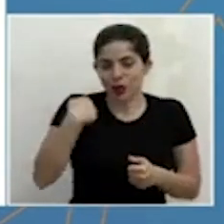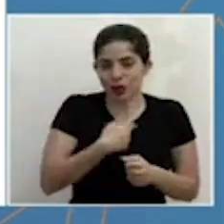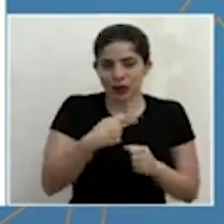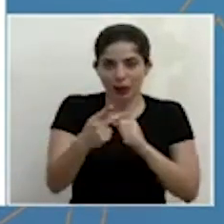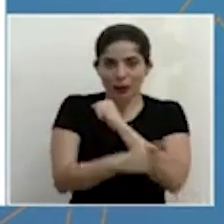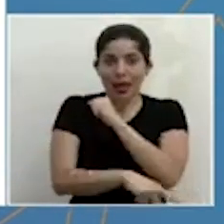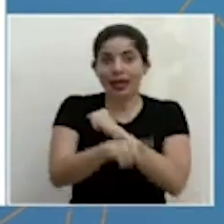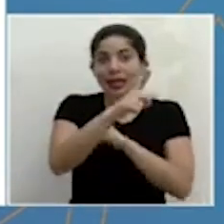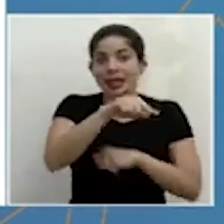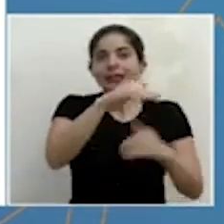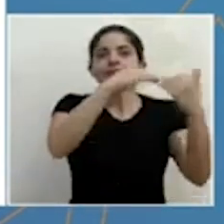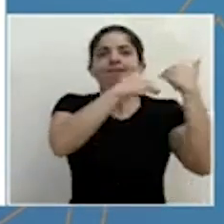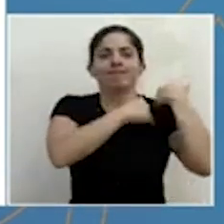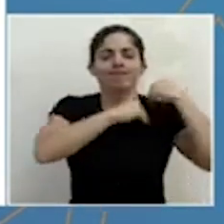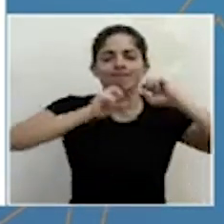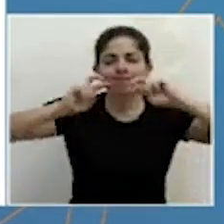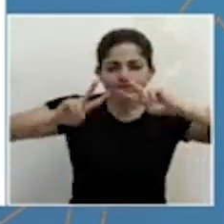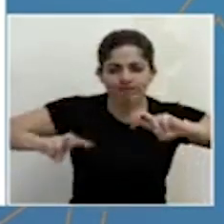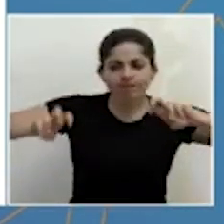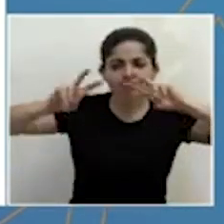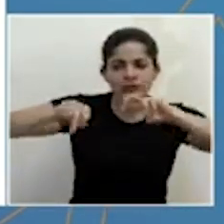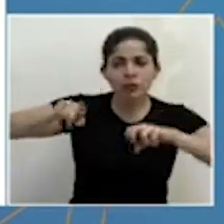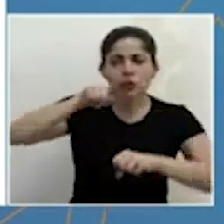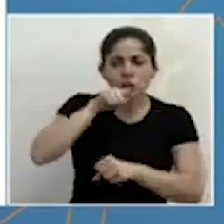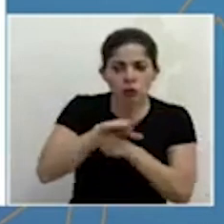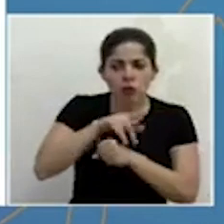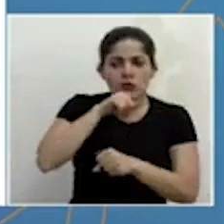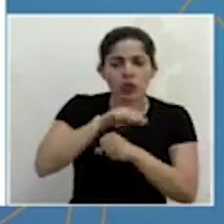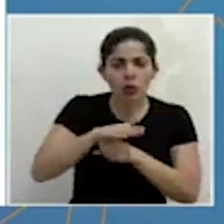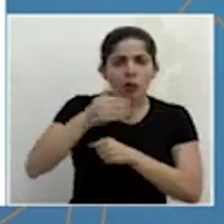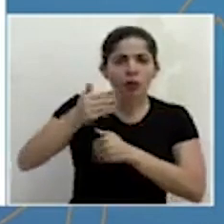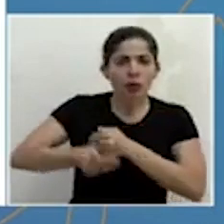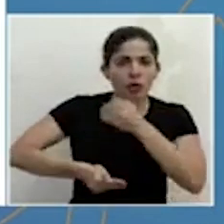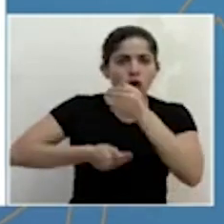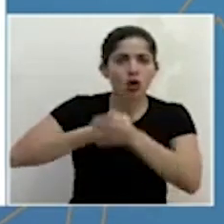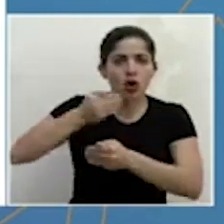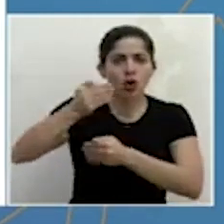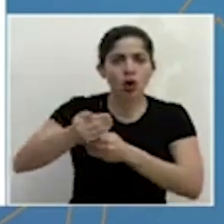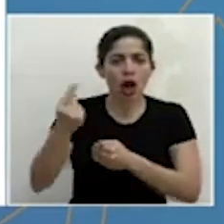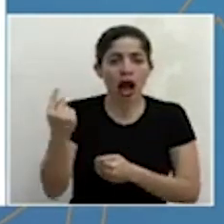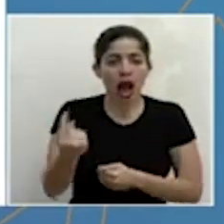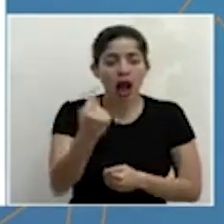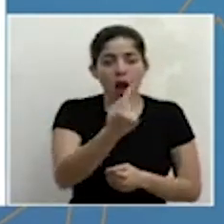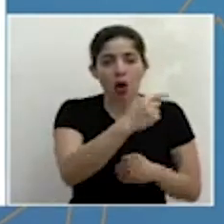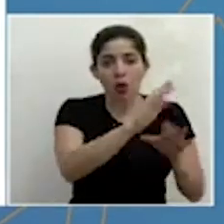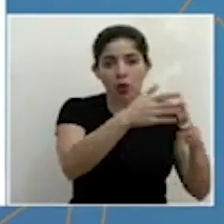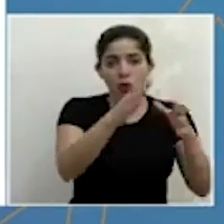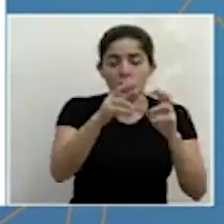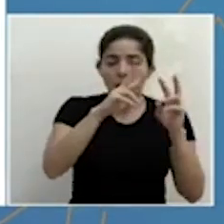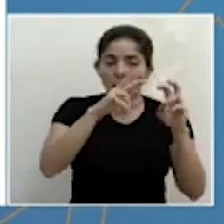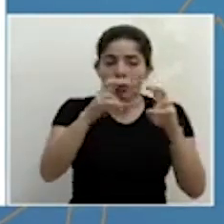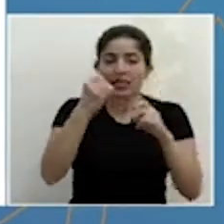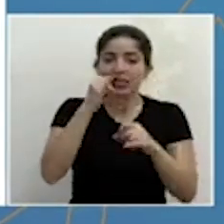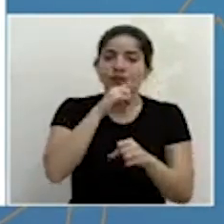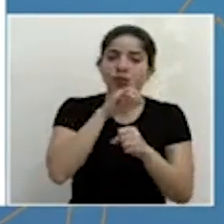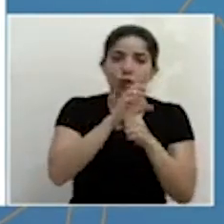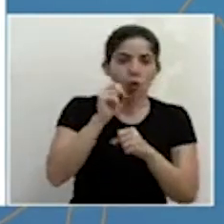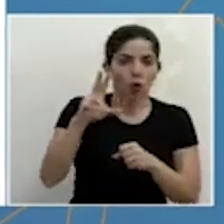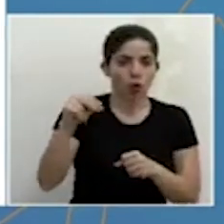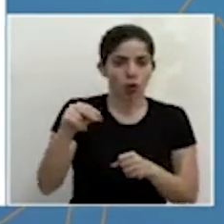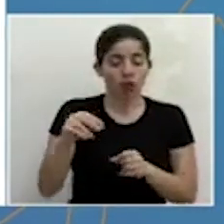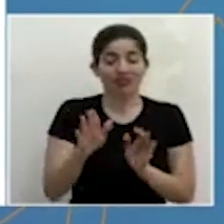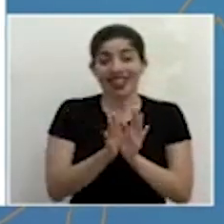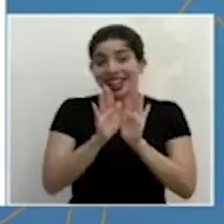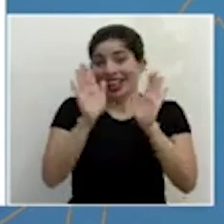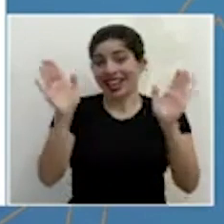le corresponde verificar el cumplimiento de esos protocolos en cada en cada uno de los sectores en términos generales esos